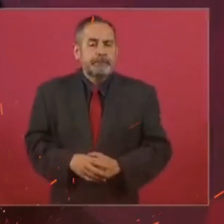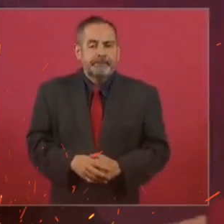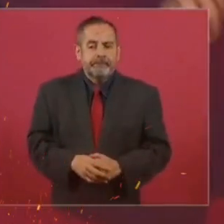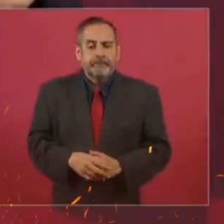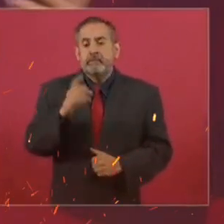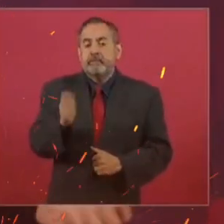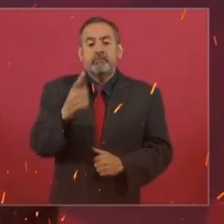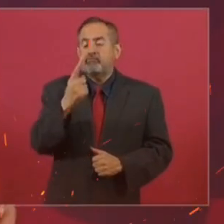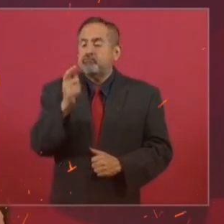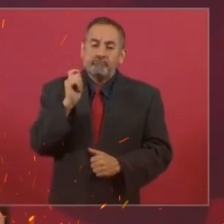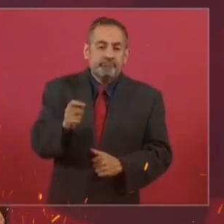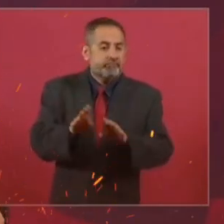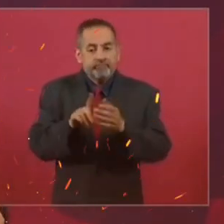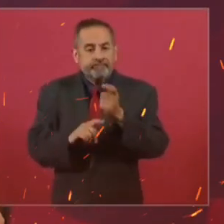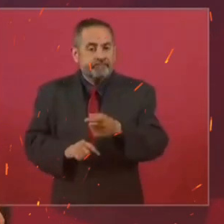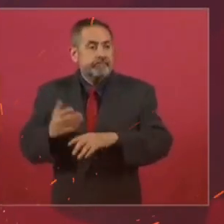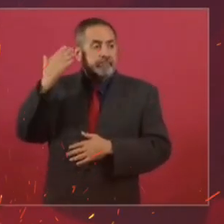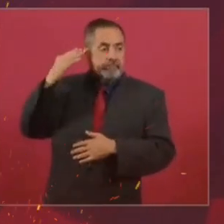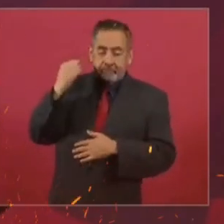Entonces era lo único que existía.